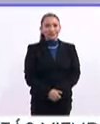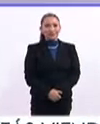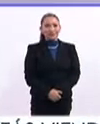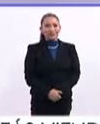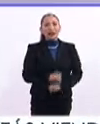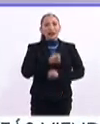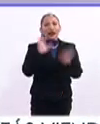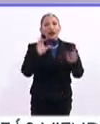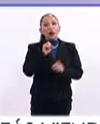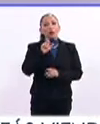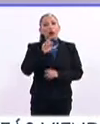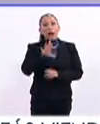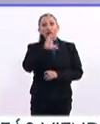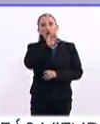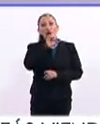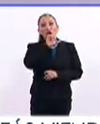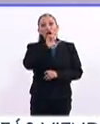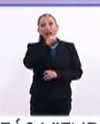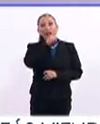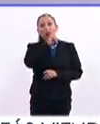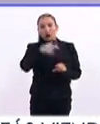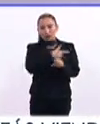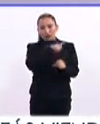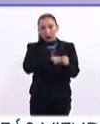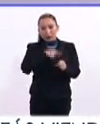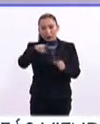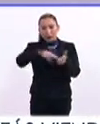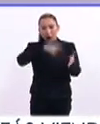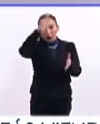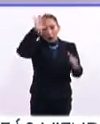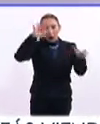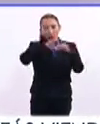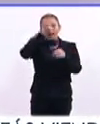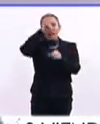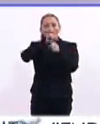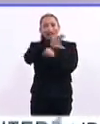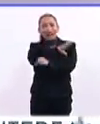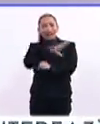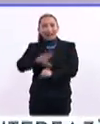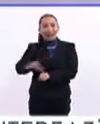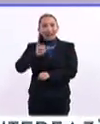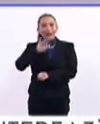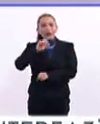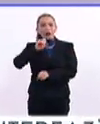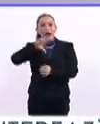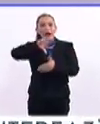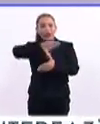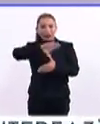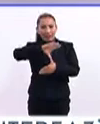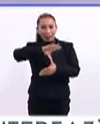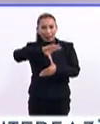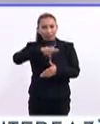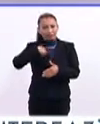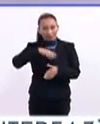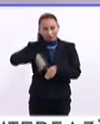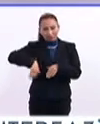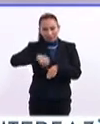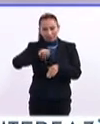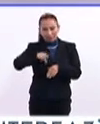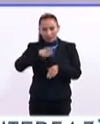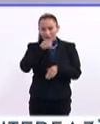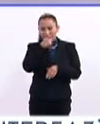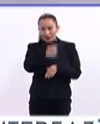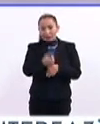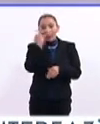Así es, Omar, el Colegio Nacional firmó un acuerdo con la Secretaría General Iberoamericana, como bien lo dijiste,